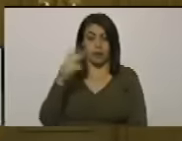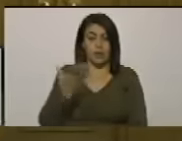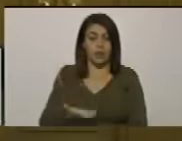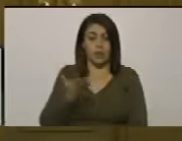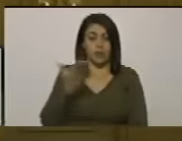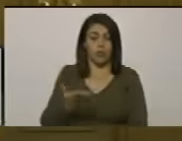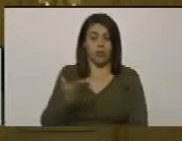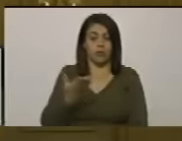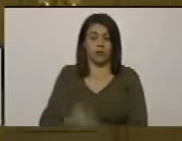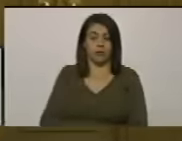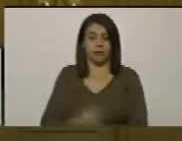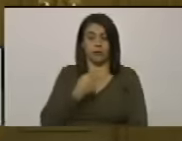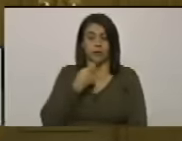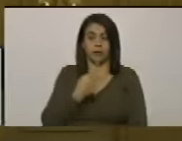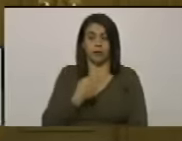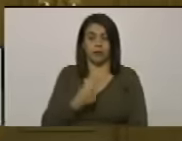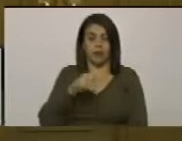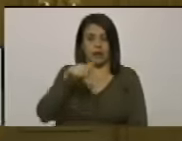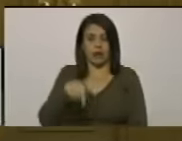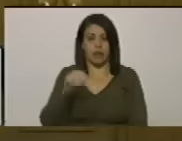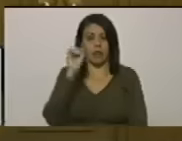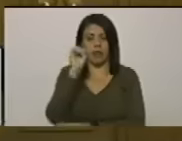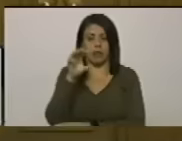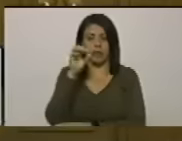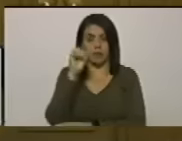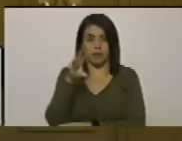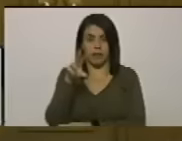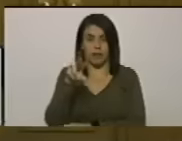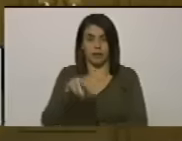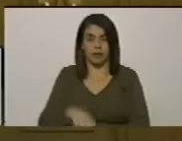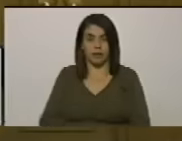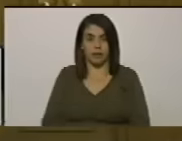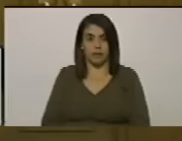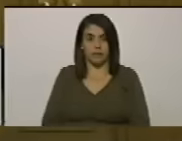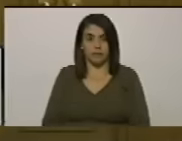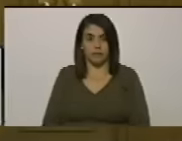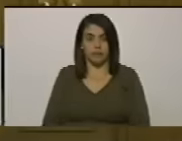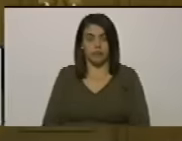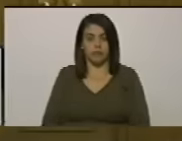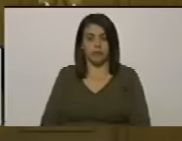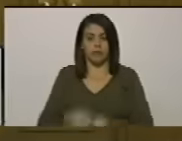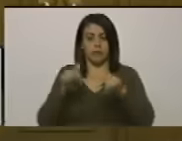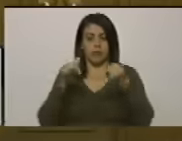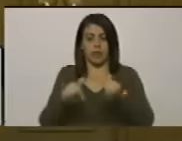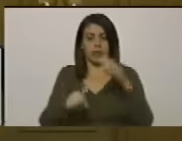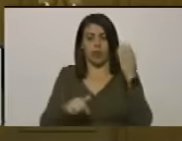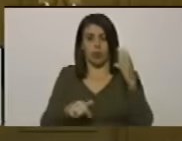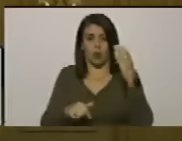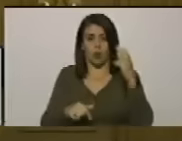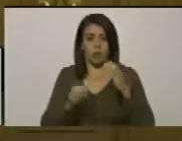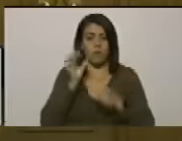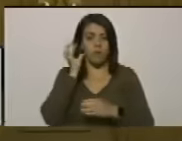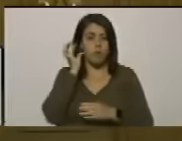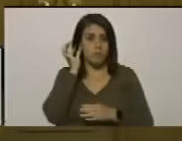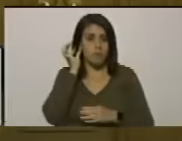importante decir en este Parlamento que esta colombiana